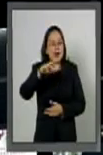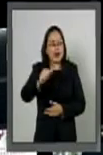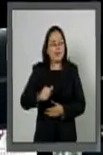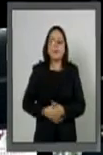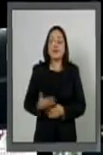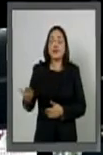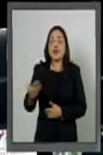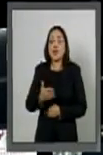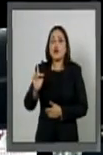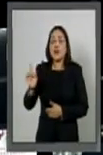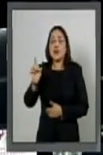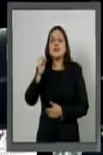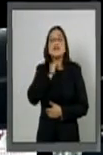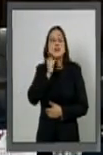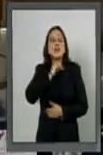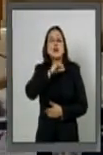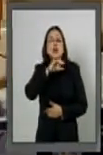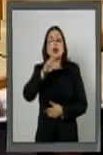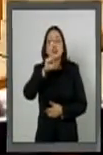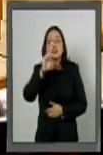La palabra al senador José Yúnez.